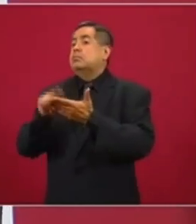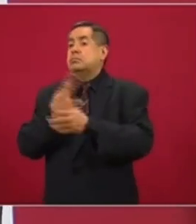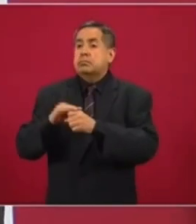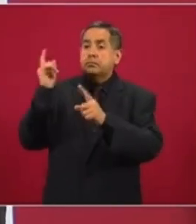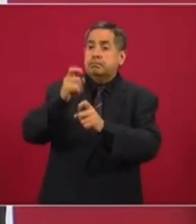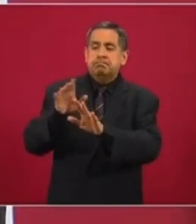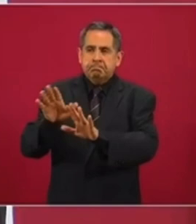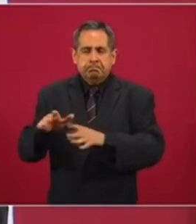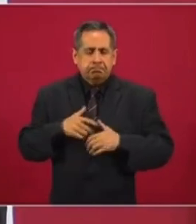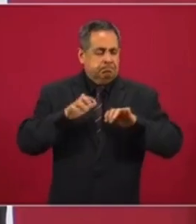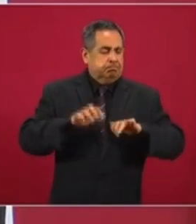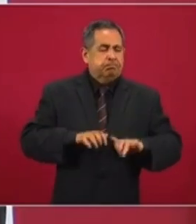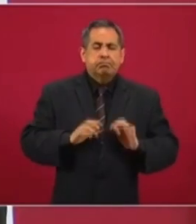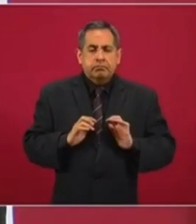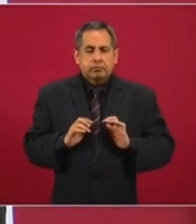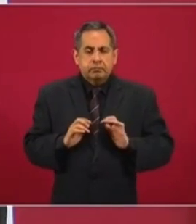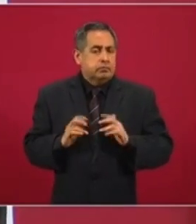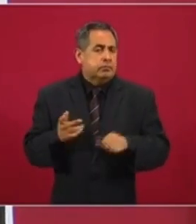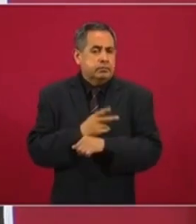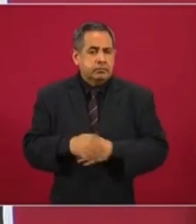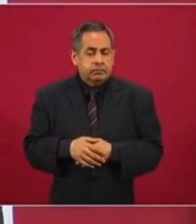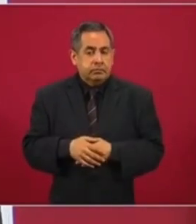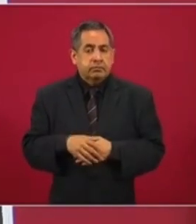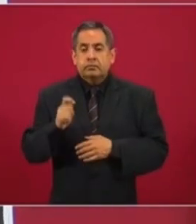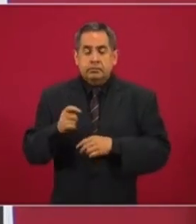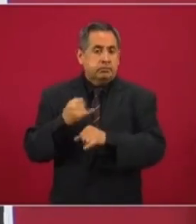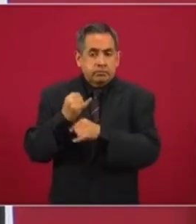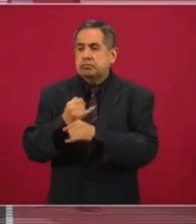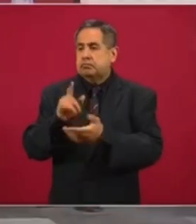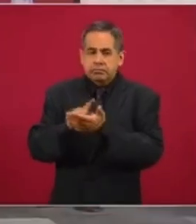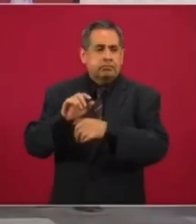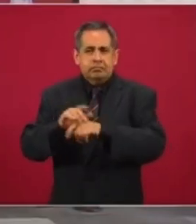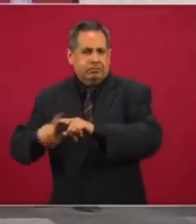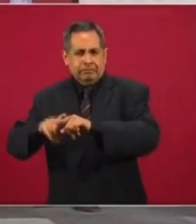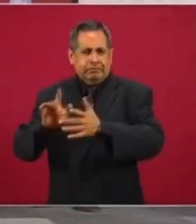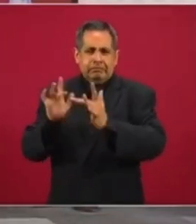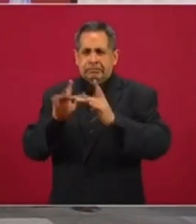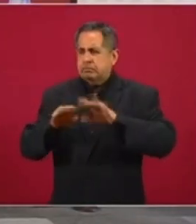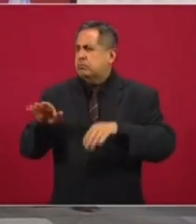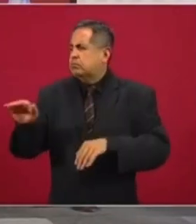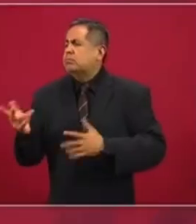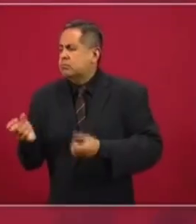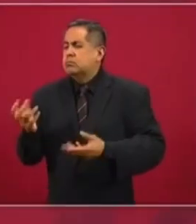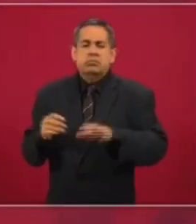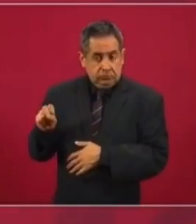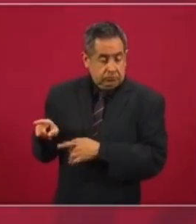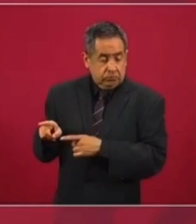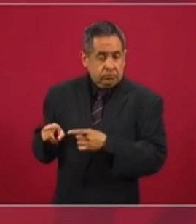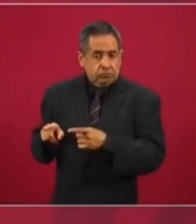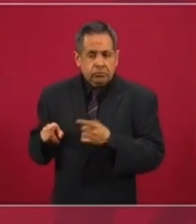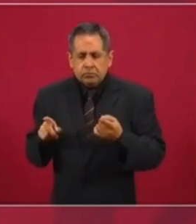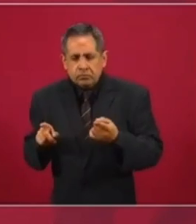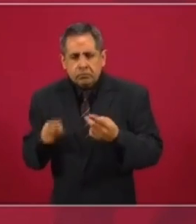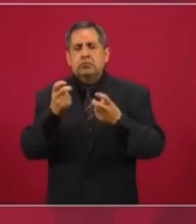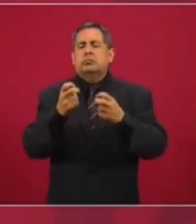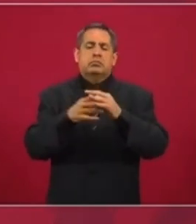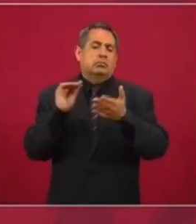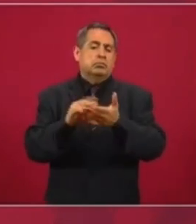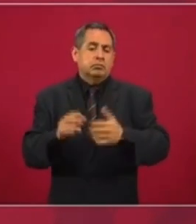muy difícil. Y entonces, en las redes y con amigos, me andaba yo a preguntar cuántas llevaban. Y entonces por eso